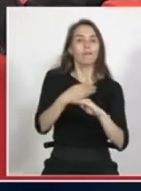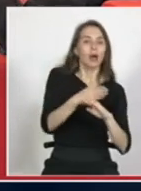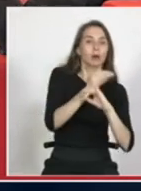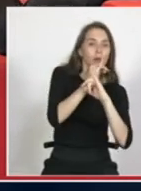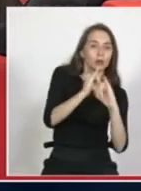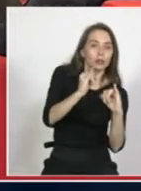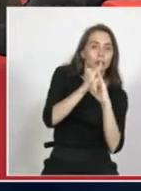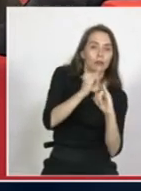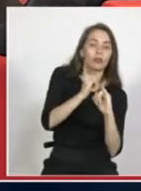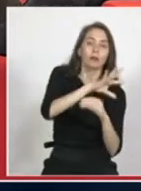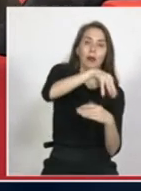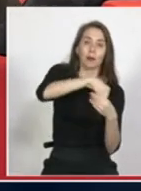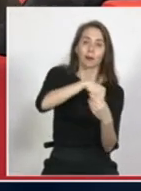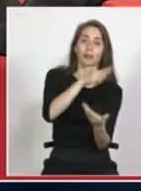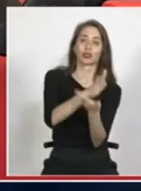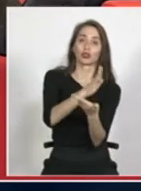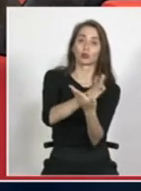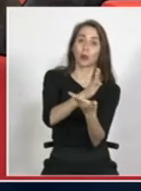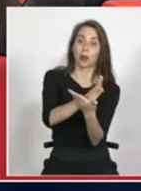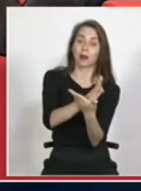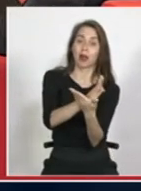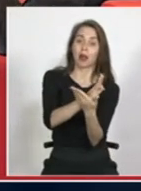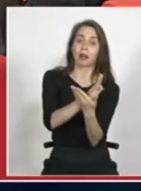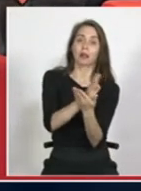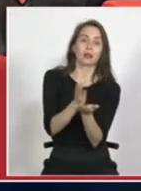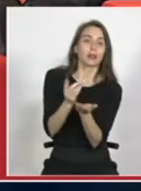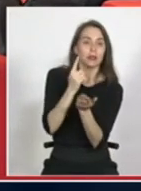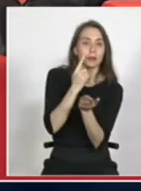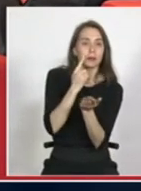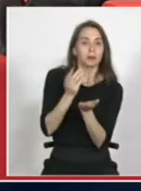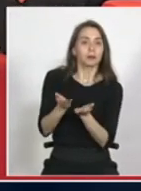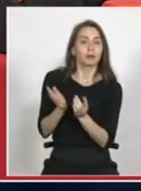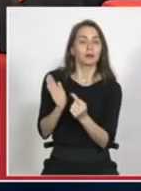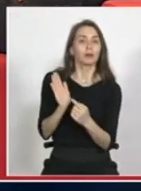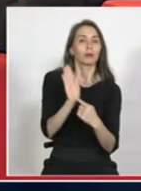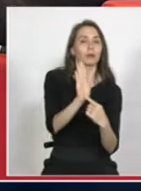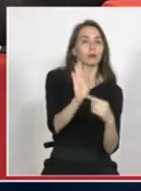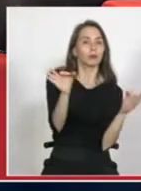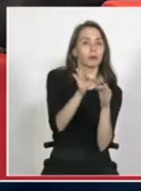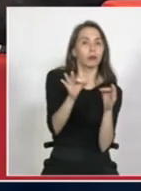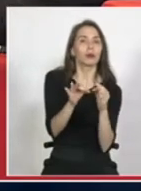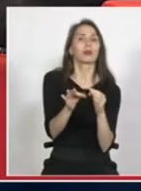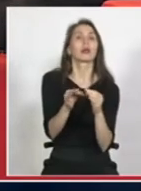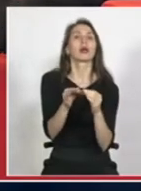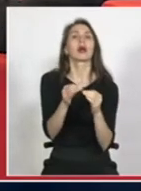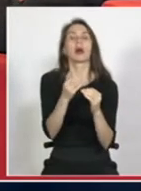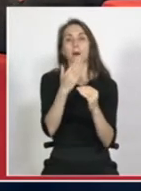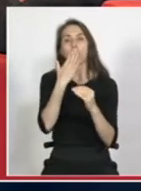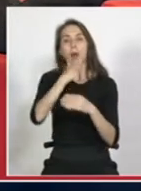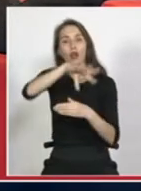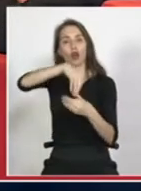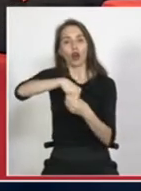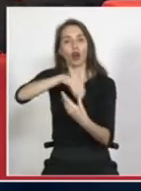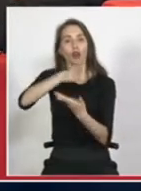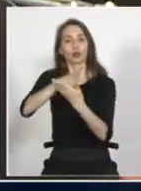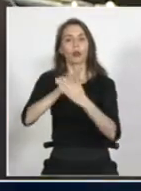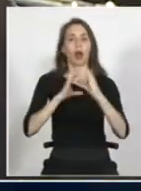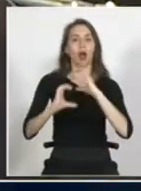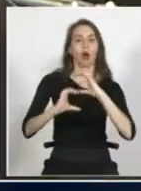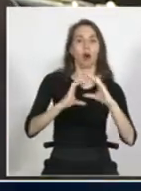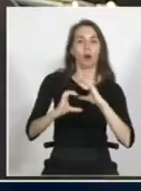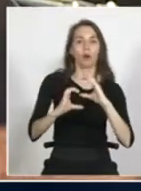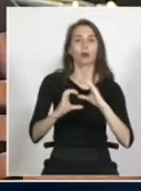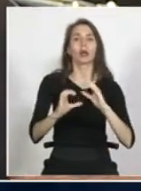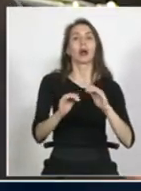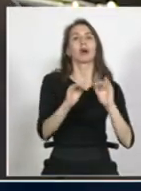educativo todos los aspectos referentes a establecer una mejor comunicación dentro del colegio y promover la